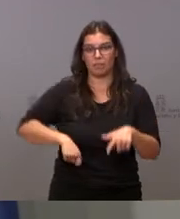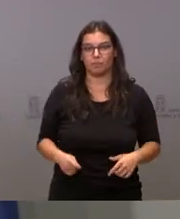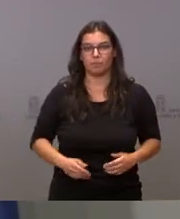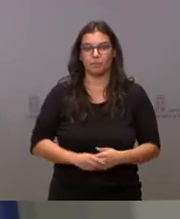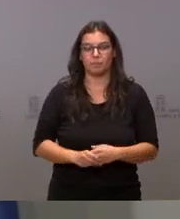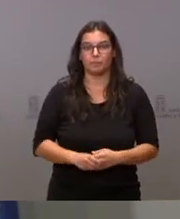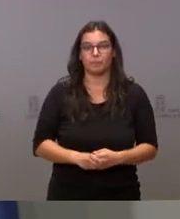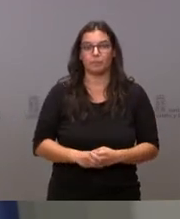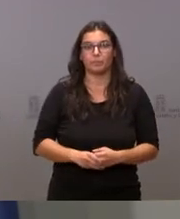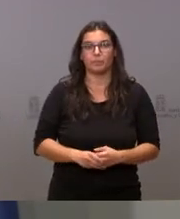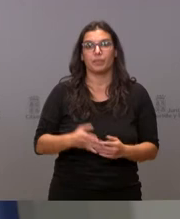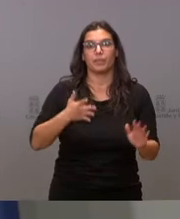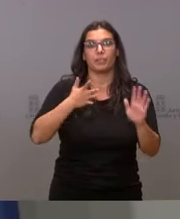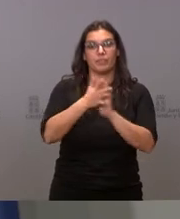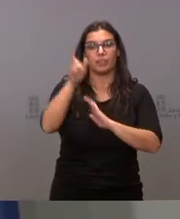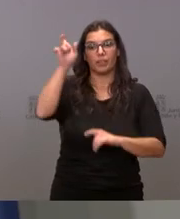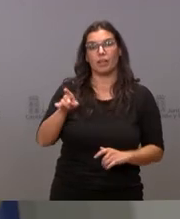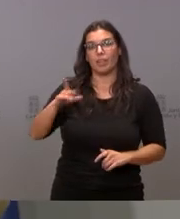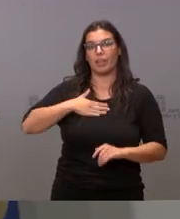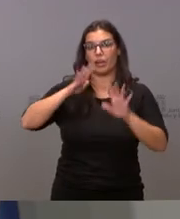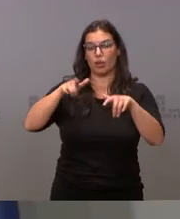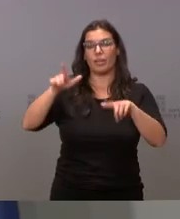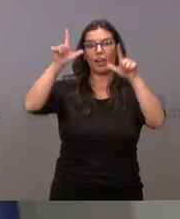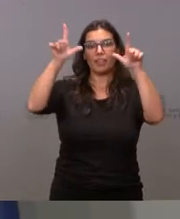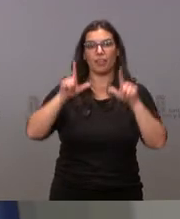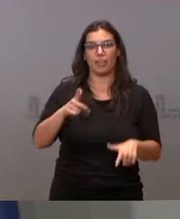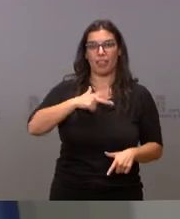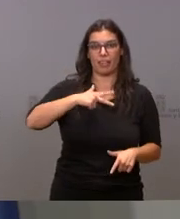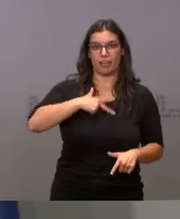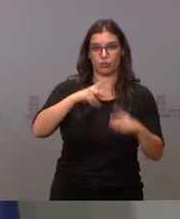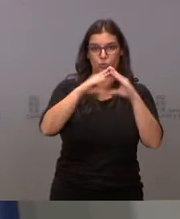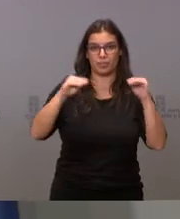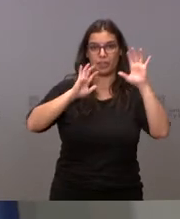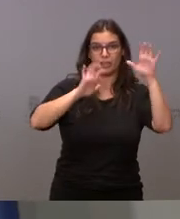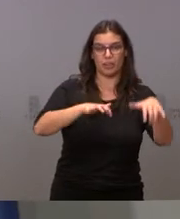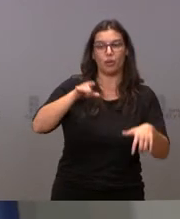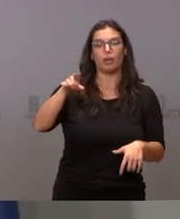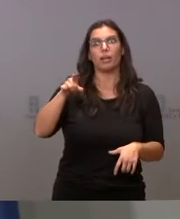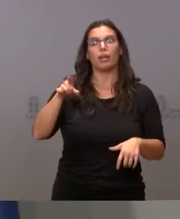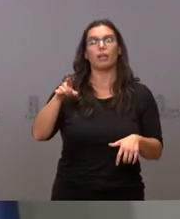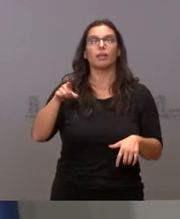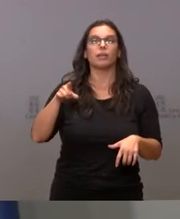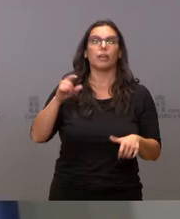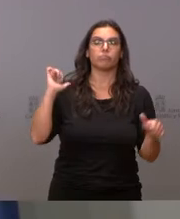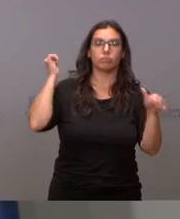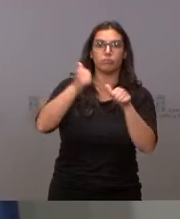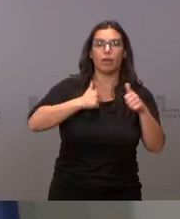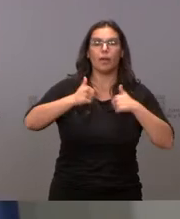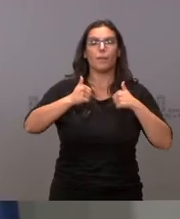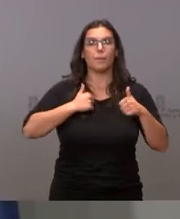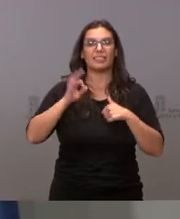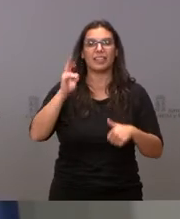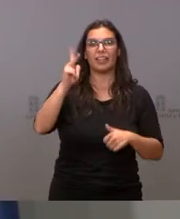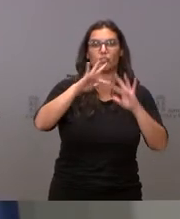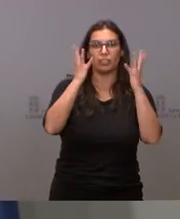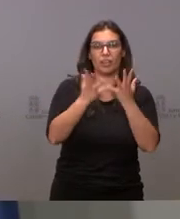Se trata de la leonesa Esther Muñoz, que es licenciada en Derecho por la Universidad de León y entre su formación cuenta con el máster bilingüe de Derecho Internacional